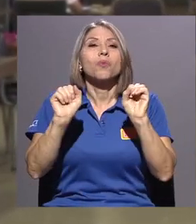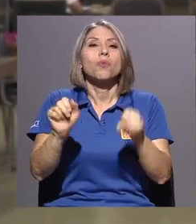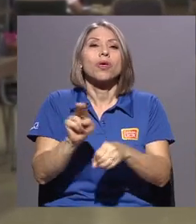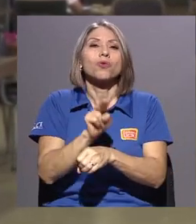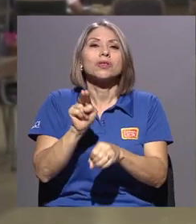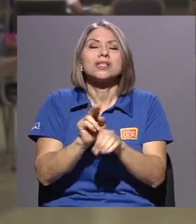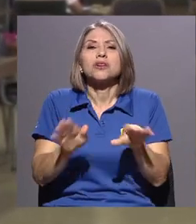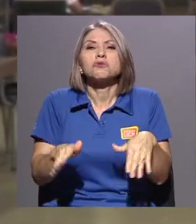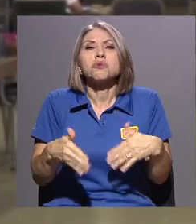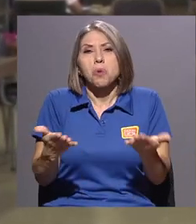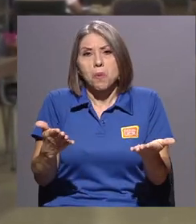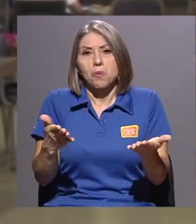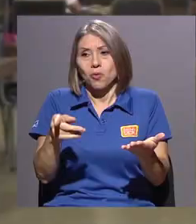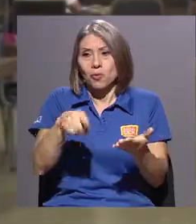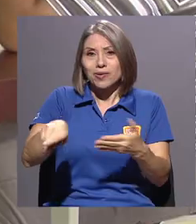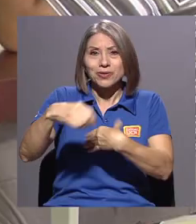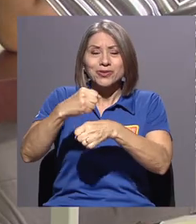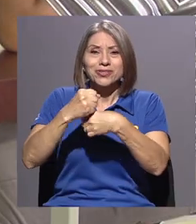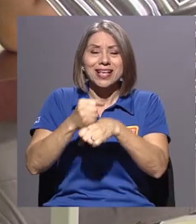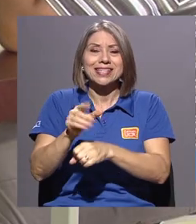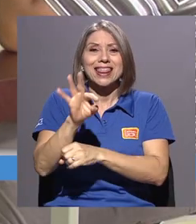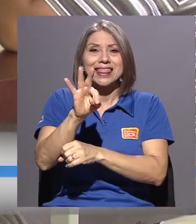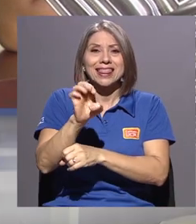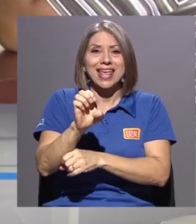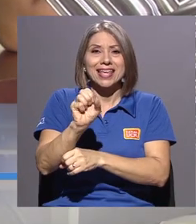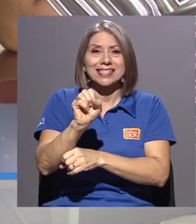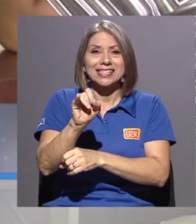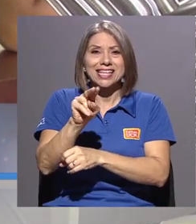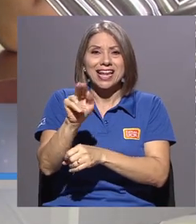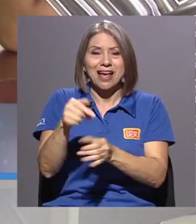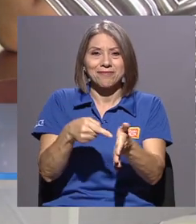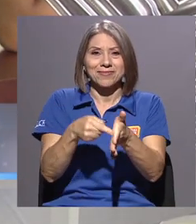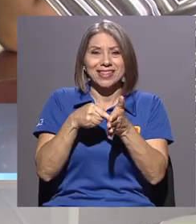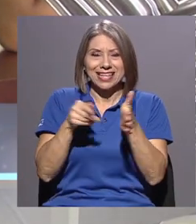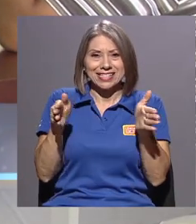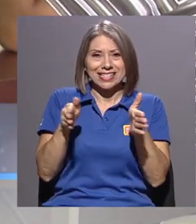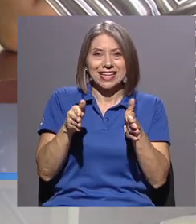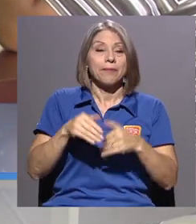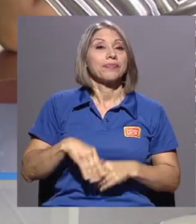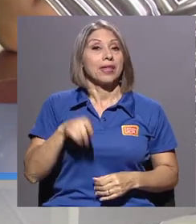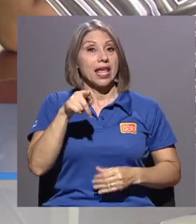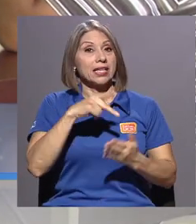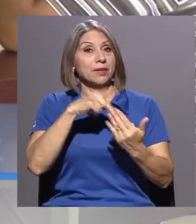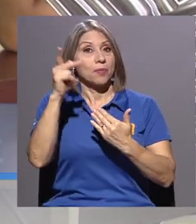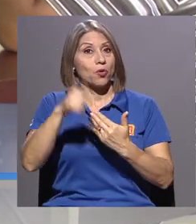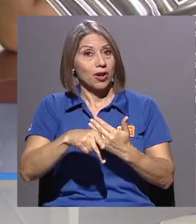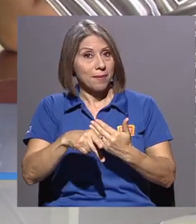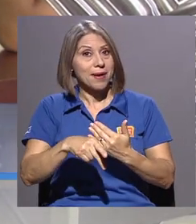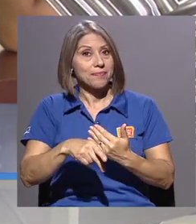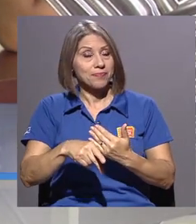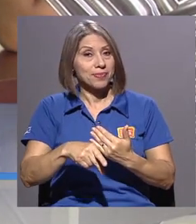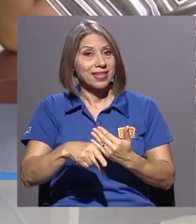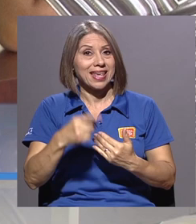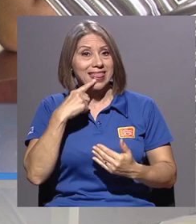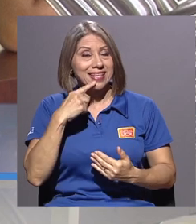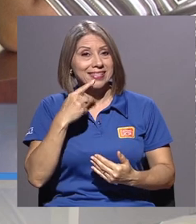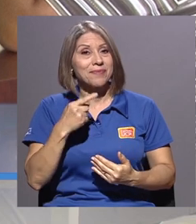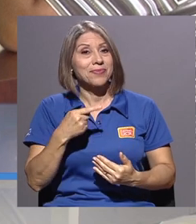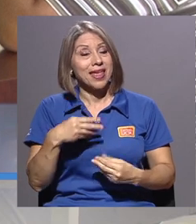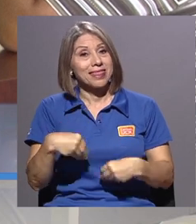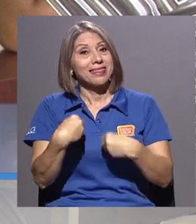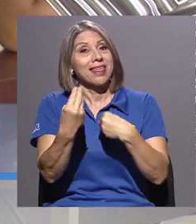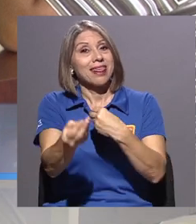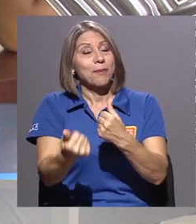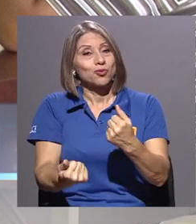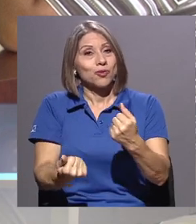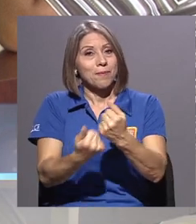a la hora de realizar la tesina. Y la manera en me benefició el programa de Te Damos Una Mano fue,